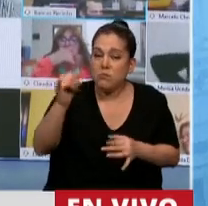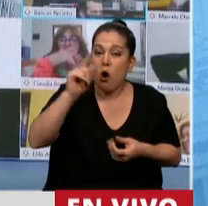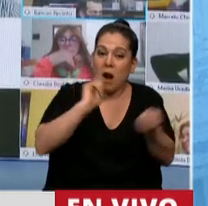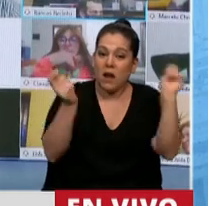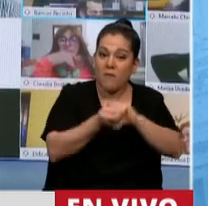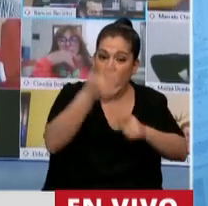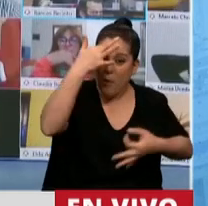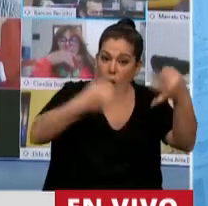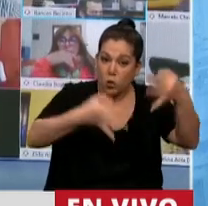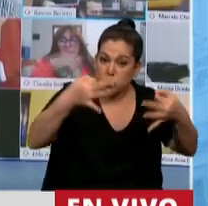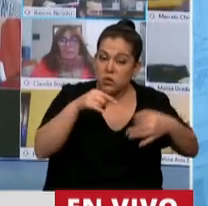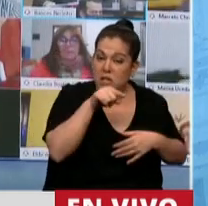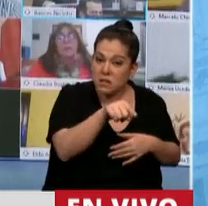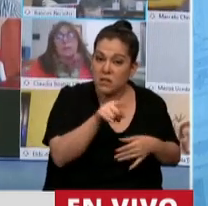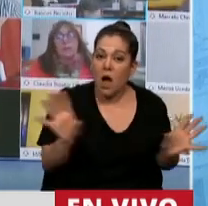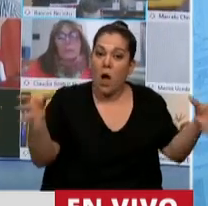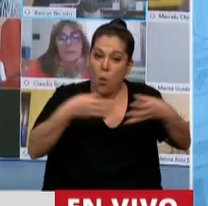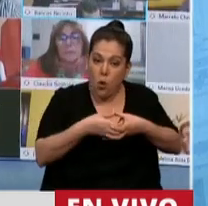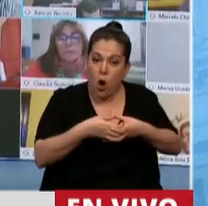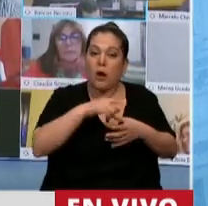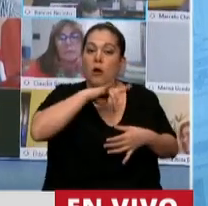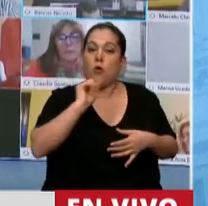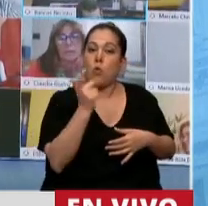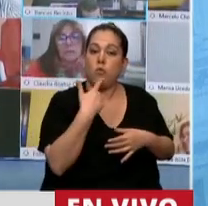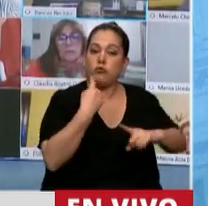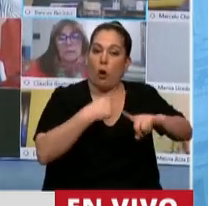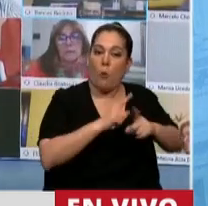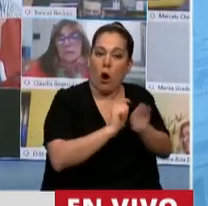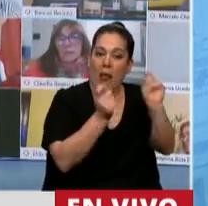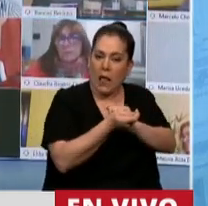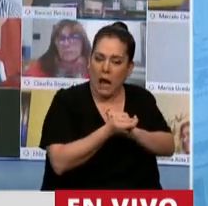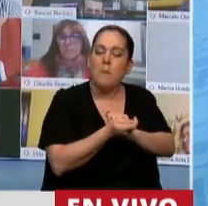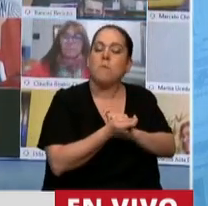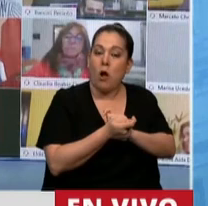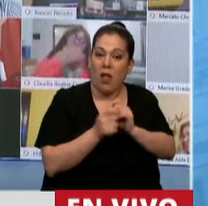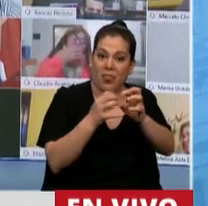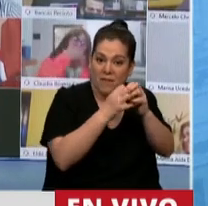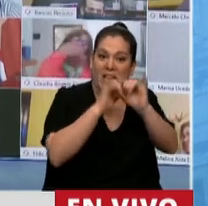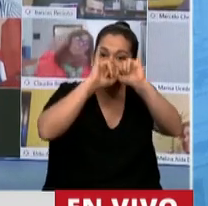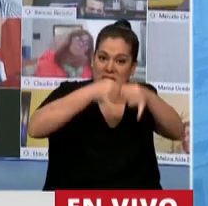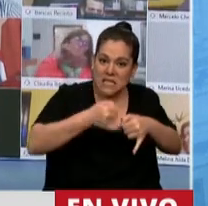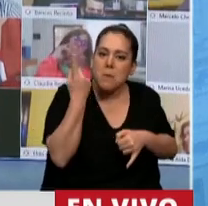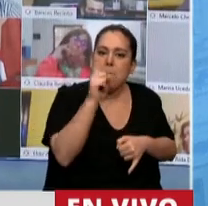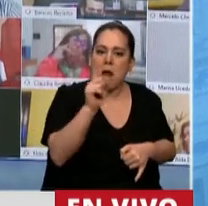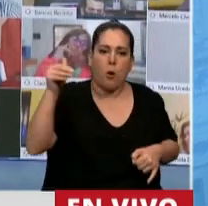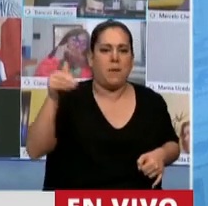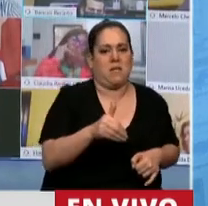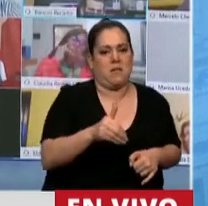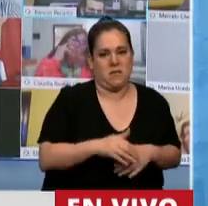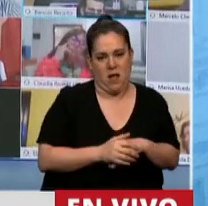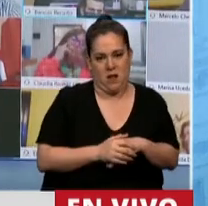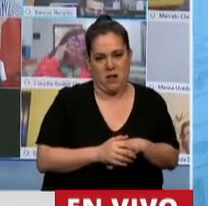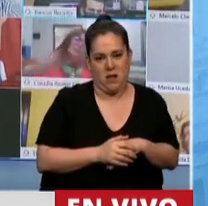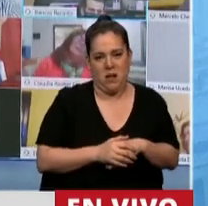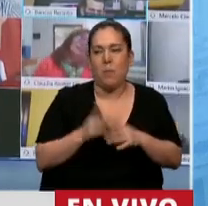el bloque de Junto por el Cambio lo va a debatir de manera presencial. Entonces, no tergirvecemos